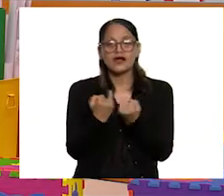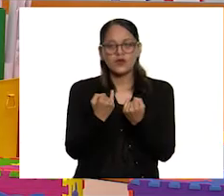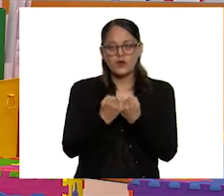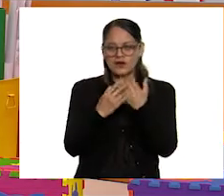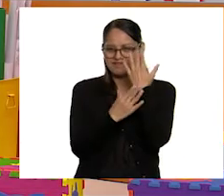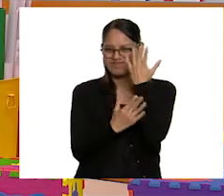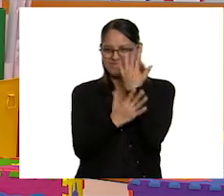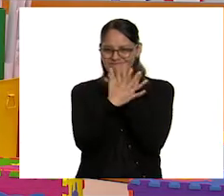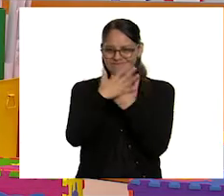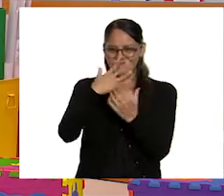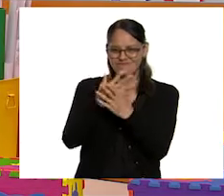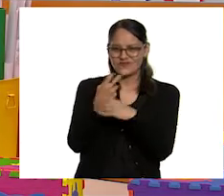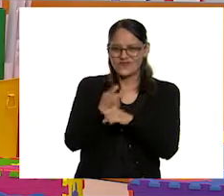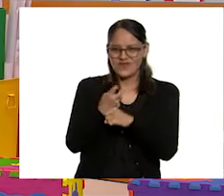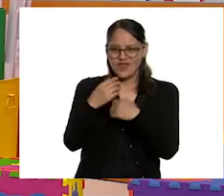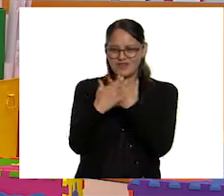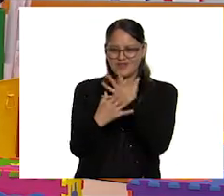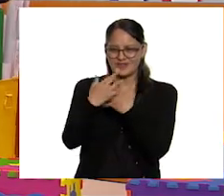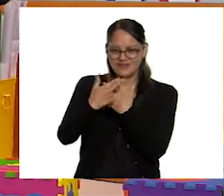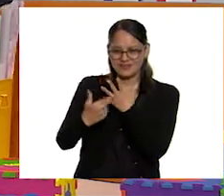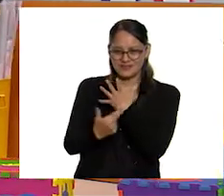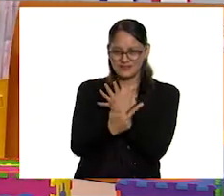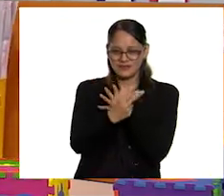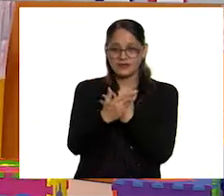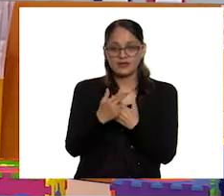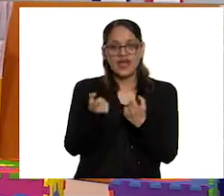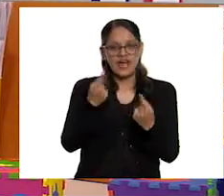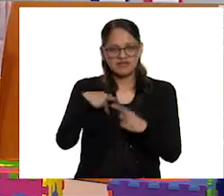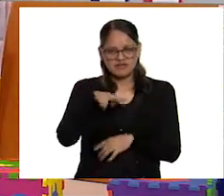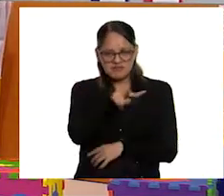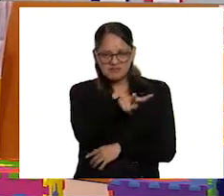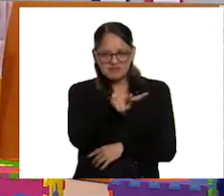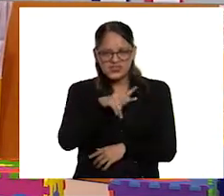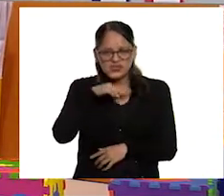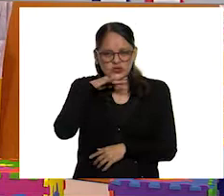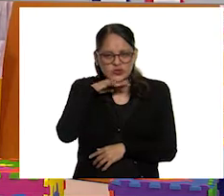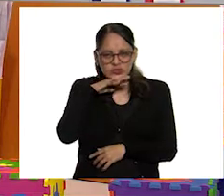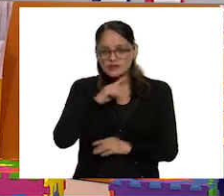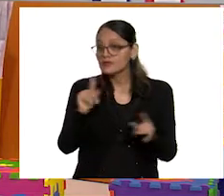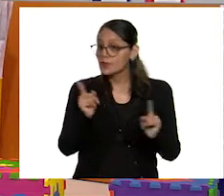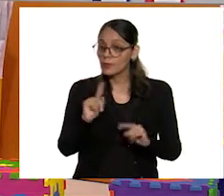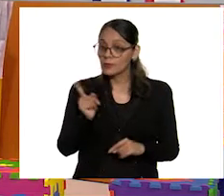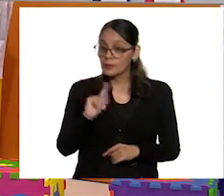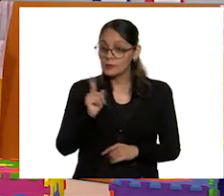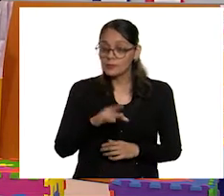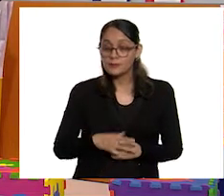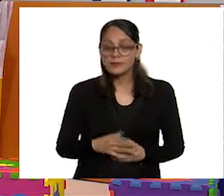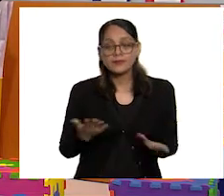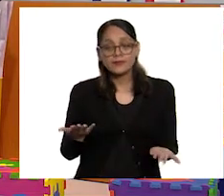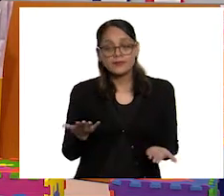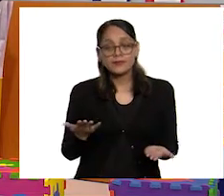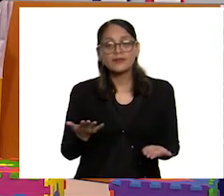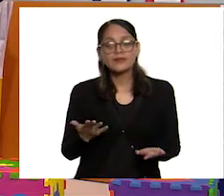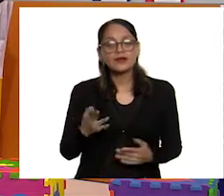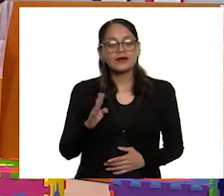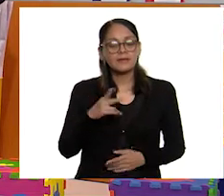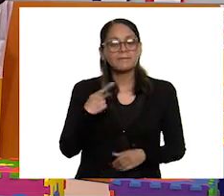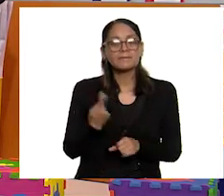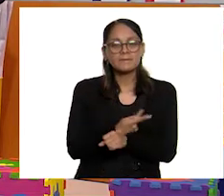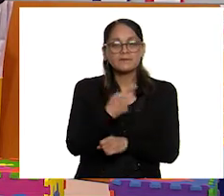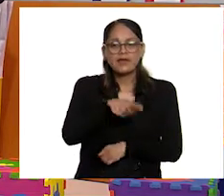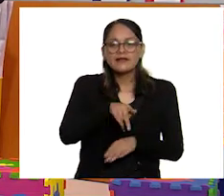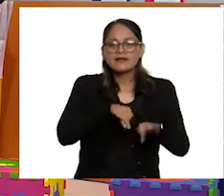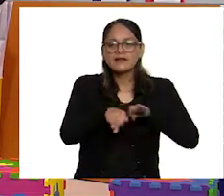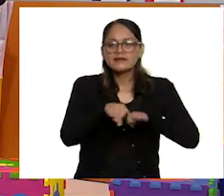rasposas. Algunos piensan que está sucio, pero no. Lo que pasa es que